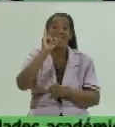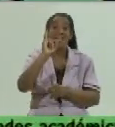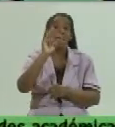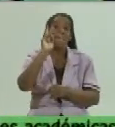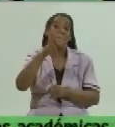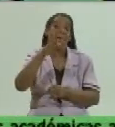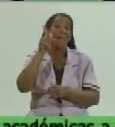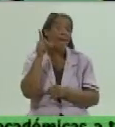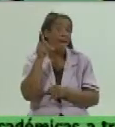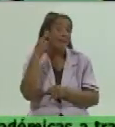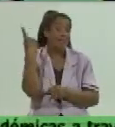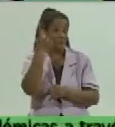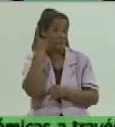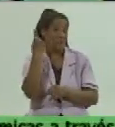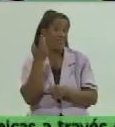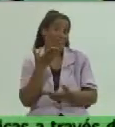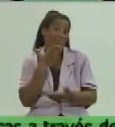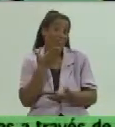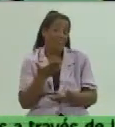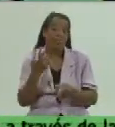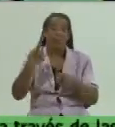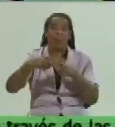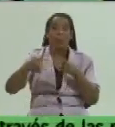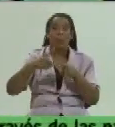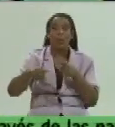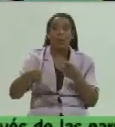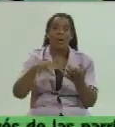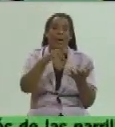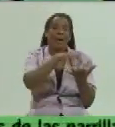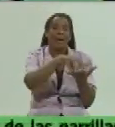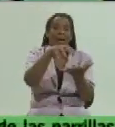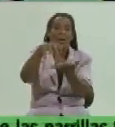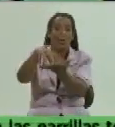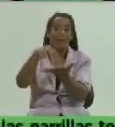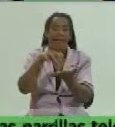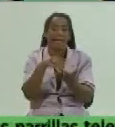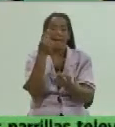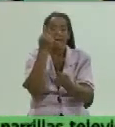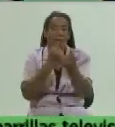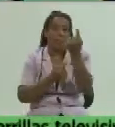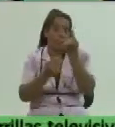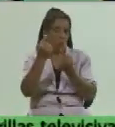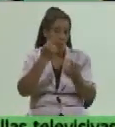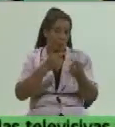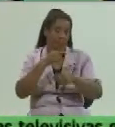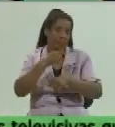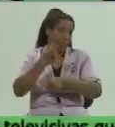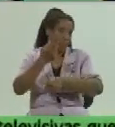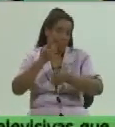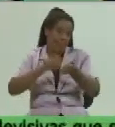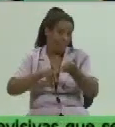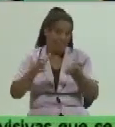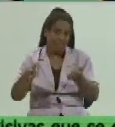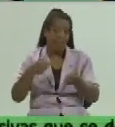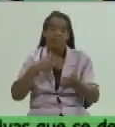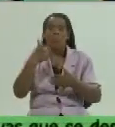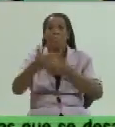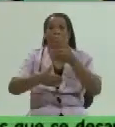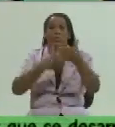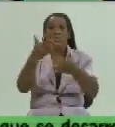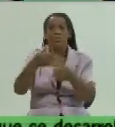de referencia nacional, y de otros laboratorios regionales en el territorio. Empezamos, esto es un proceso ahora que inicia.